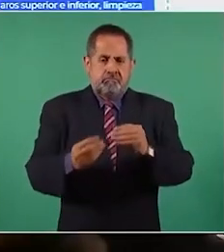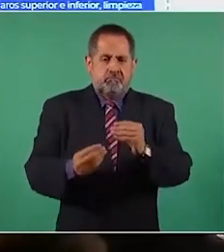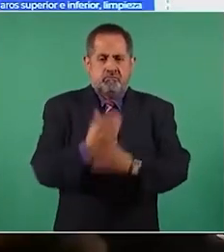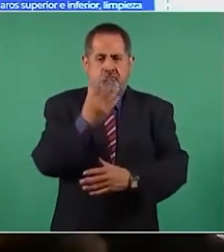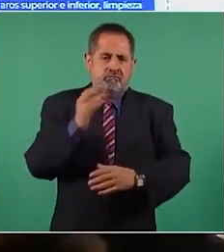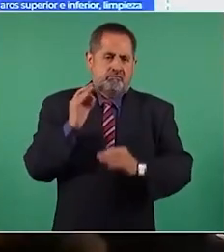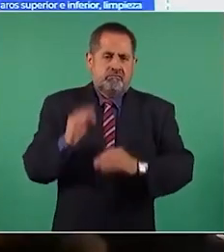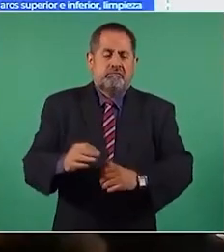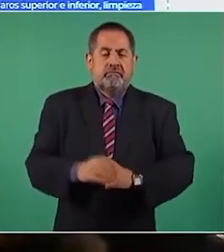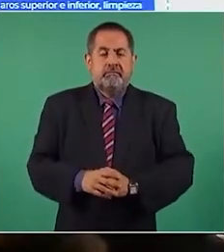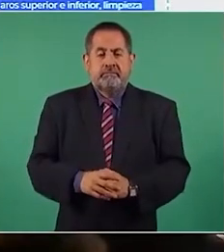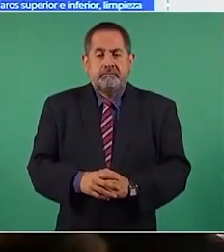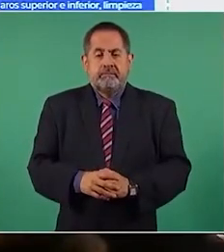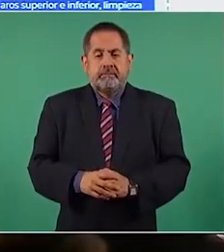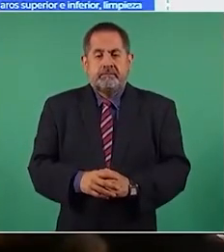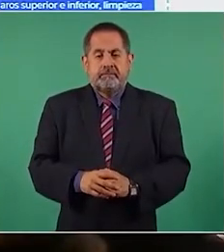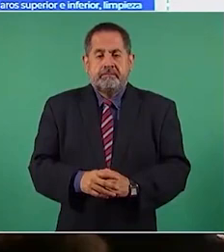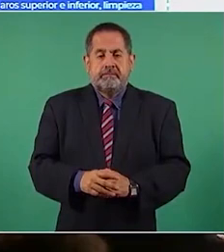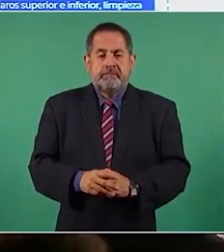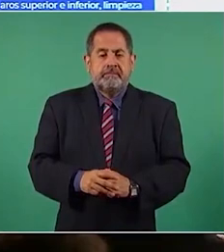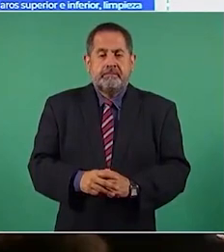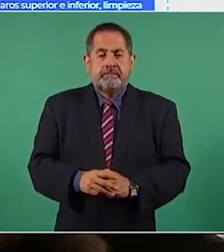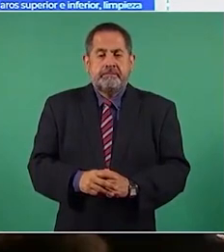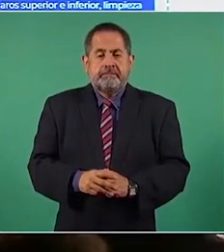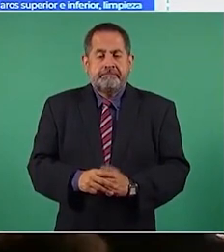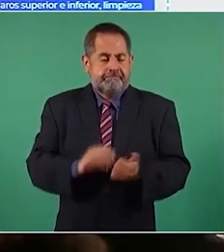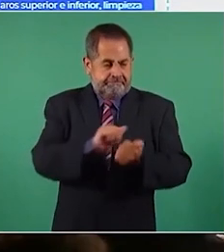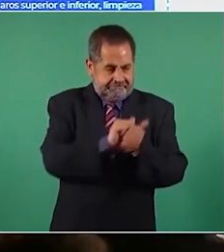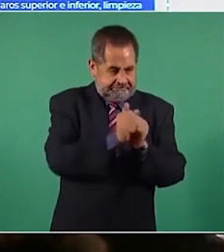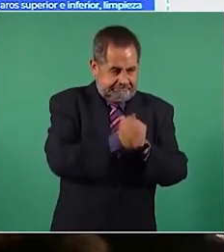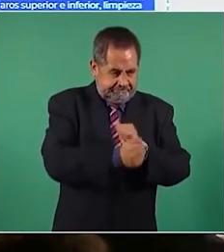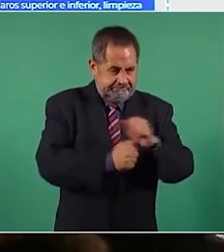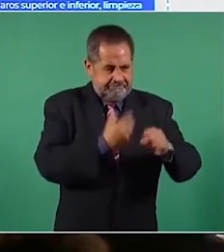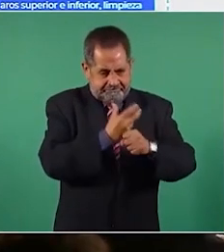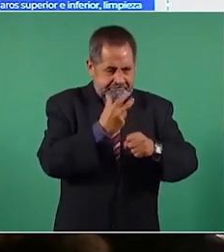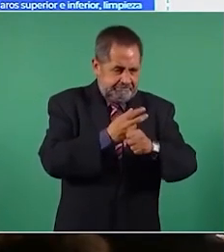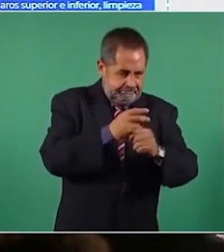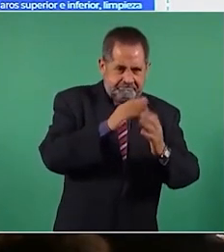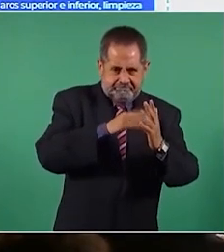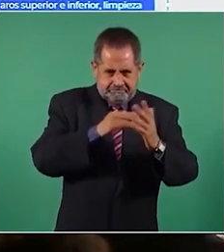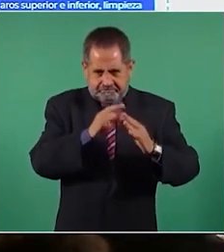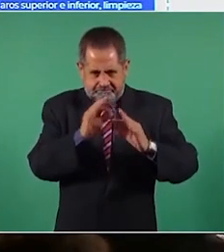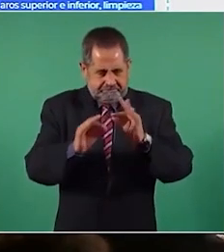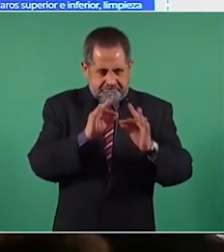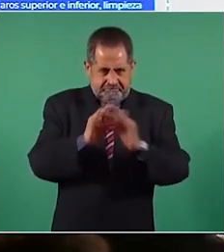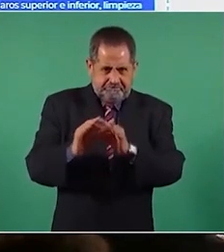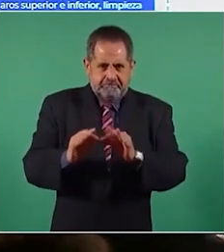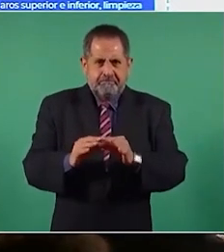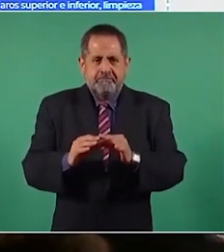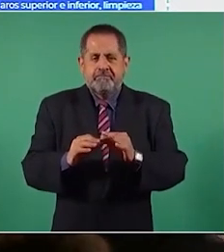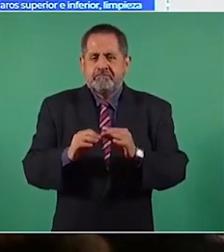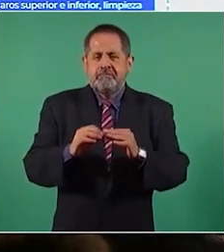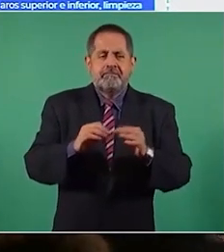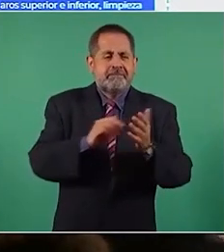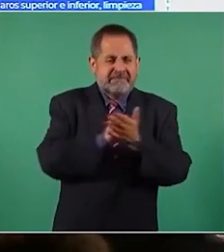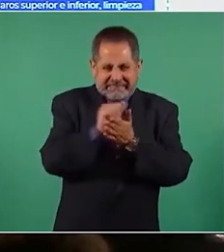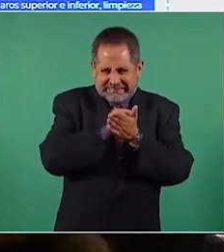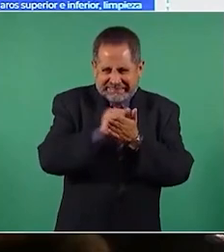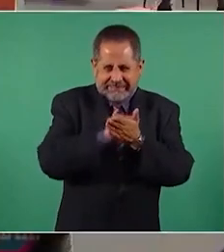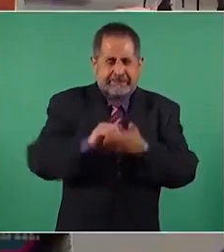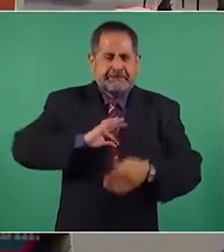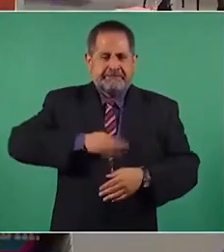una vez que pase el proceso de rehabilitación, se les retira la pintura y el óxido,